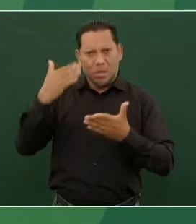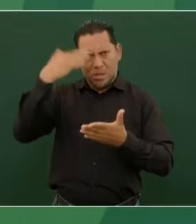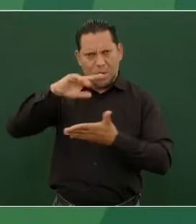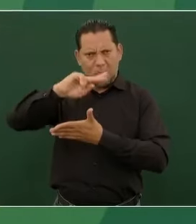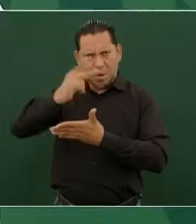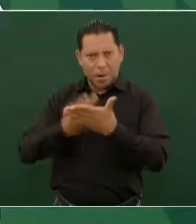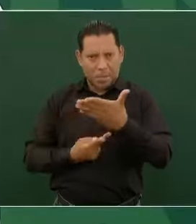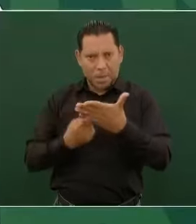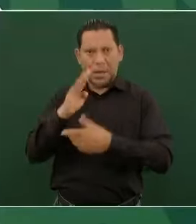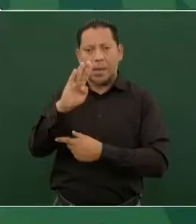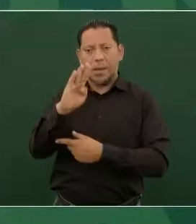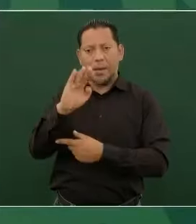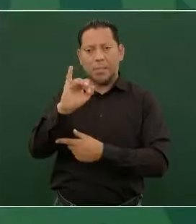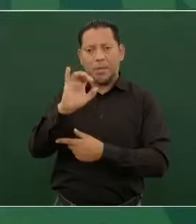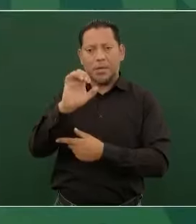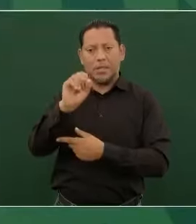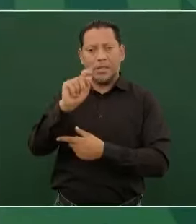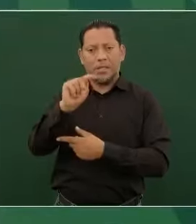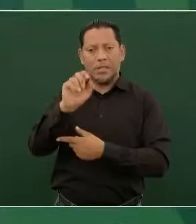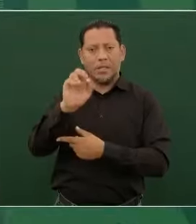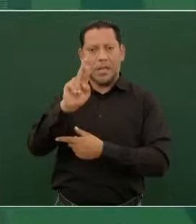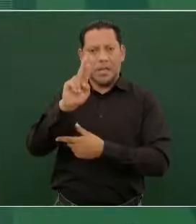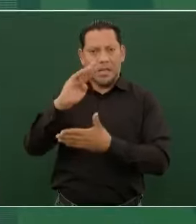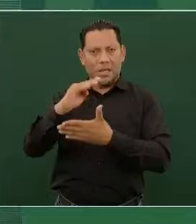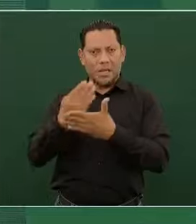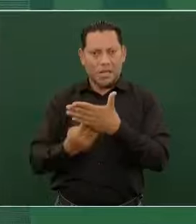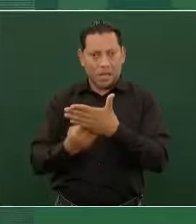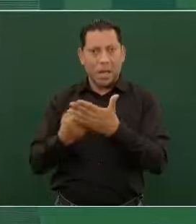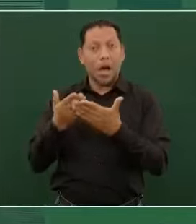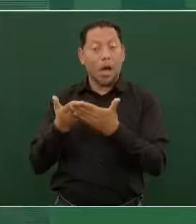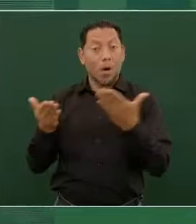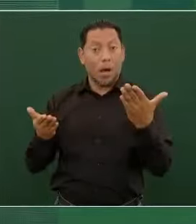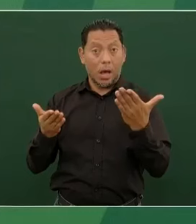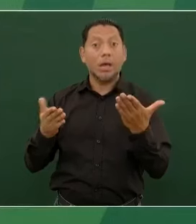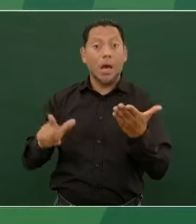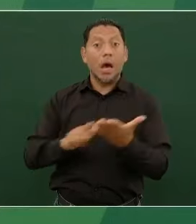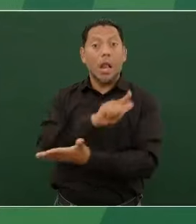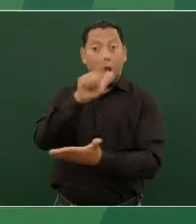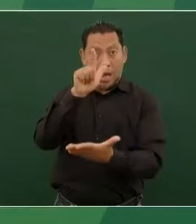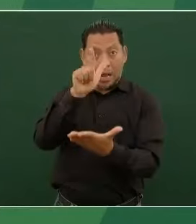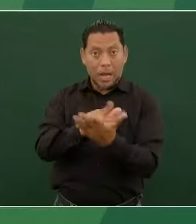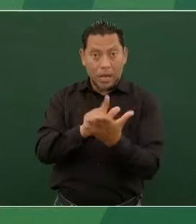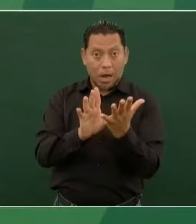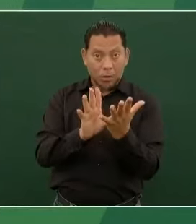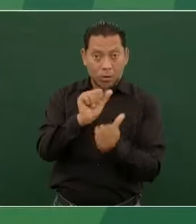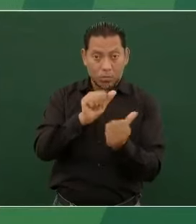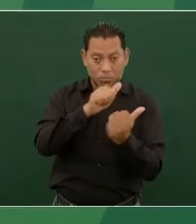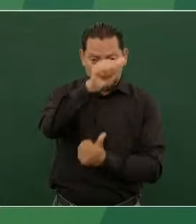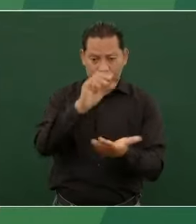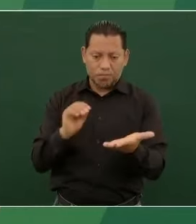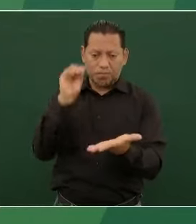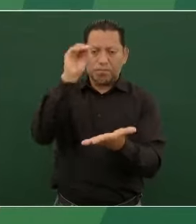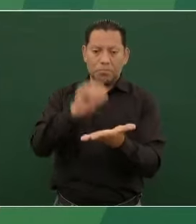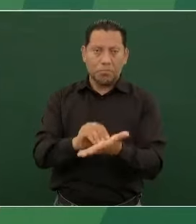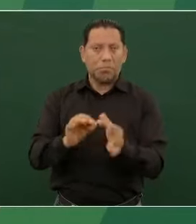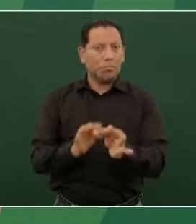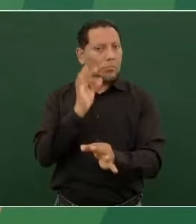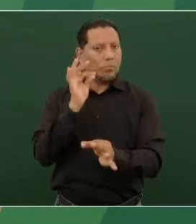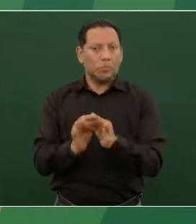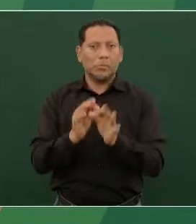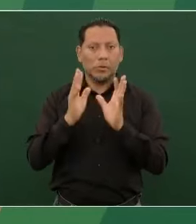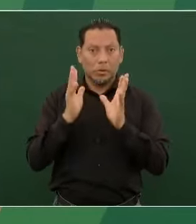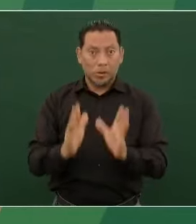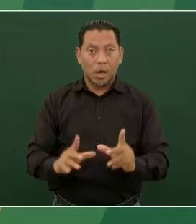se elevaron a rango constitucional, eso es muy importante,